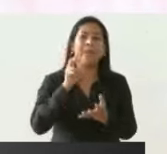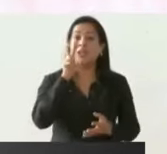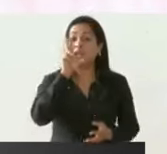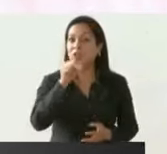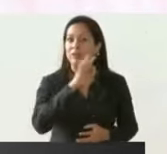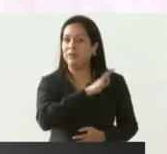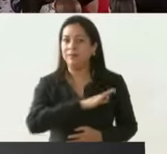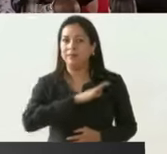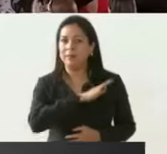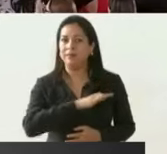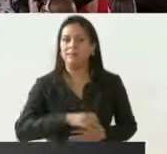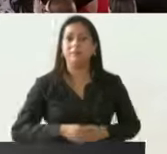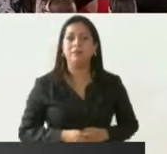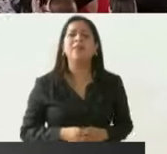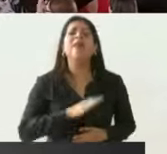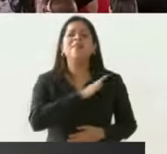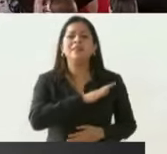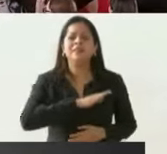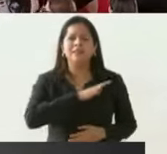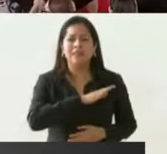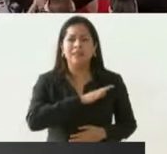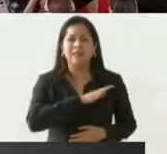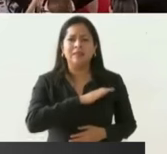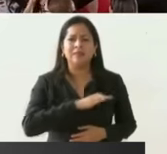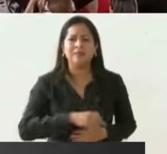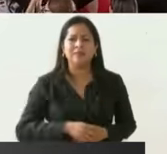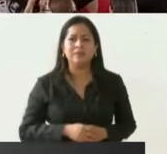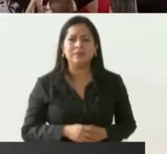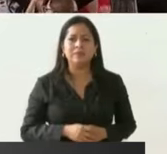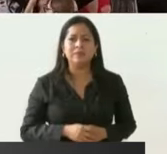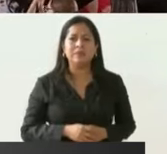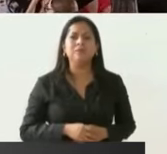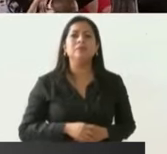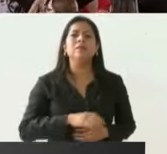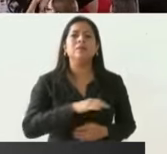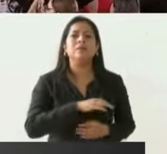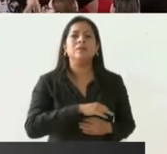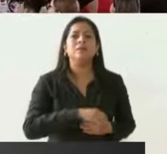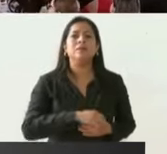la felicidad es que podamos estar